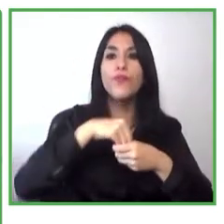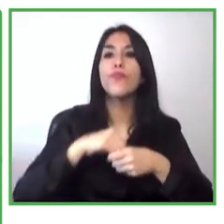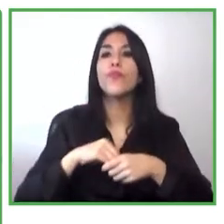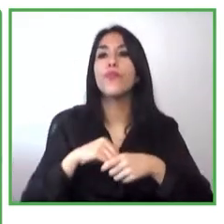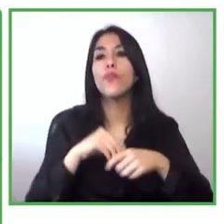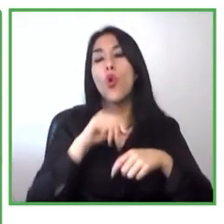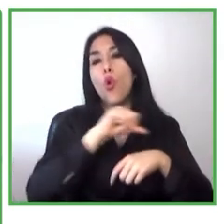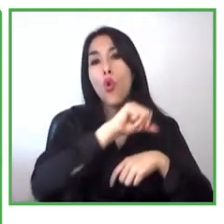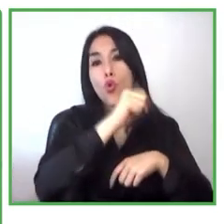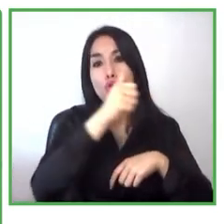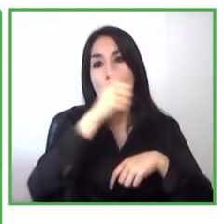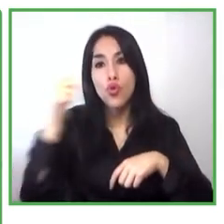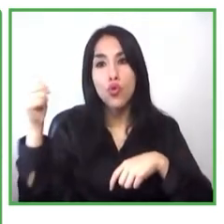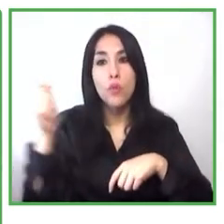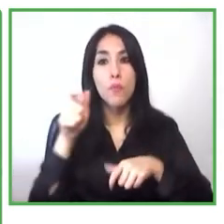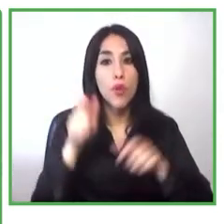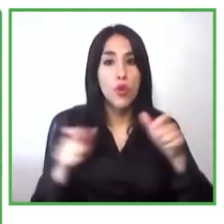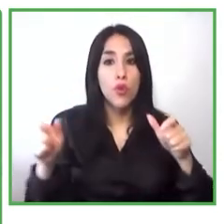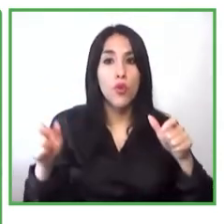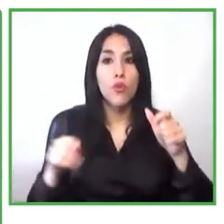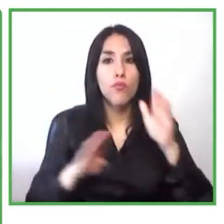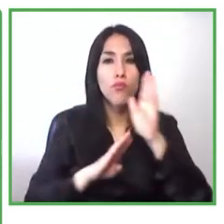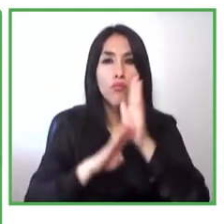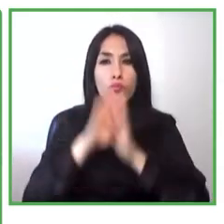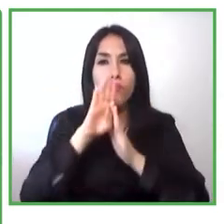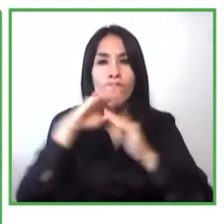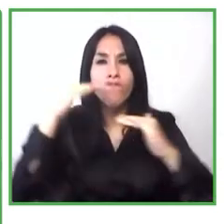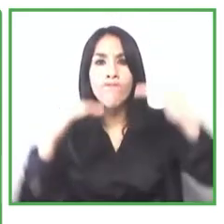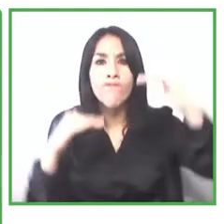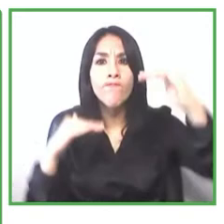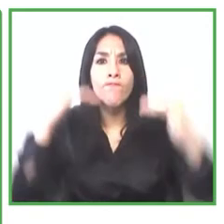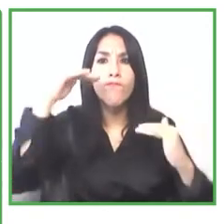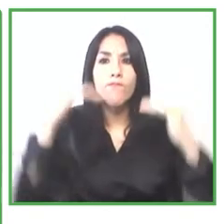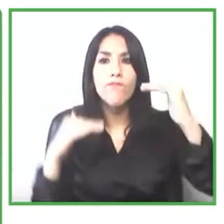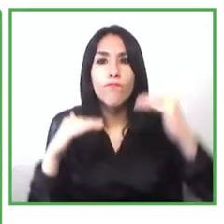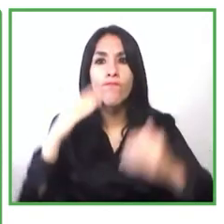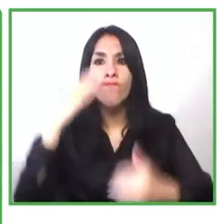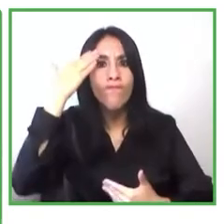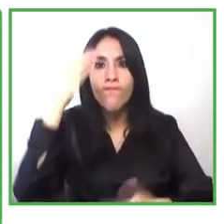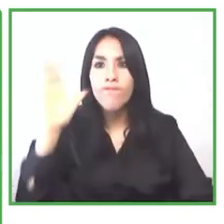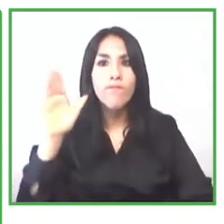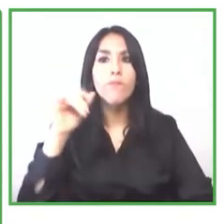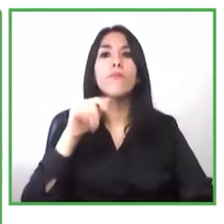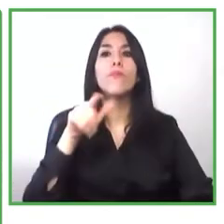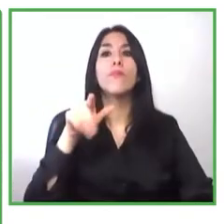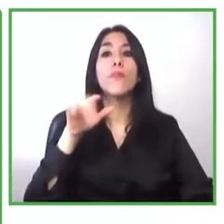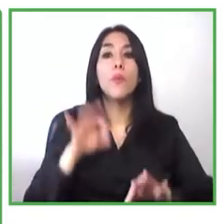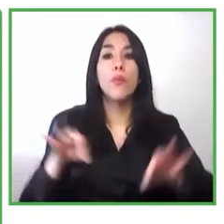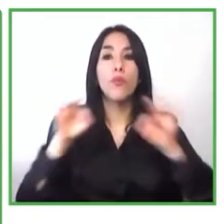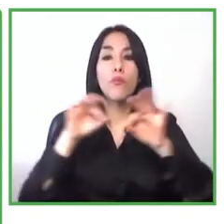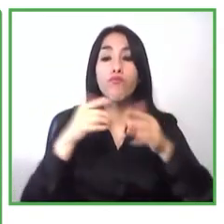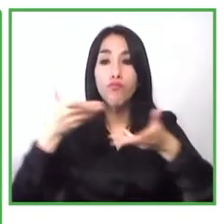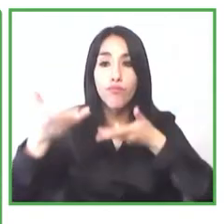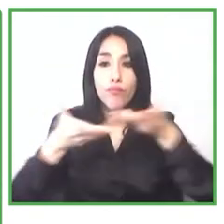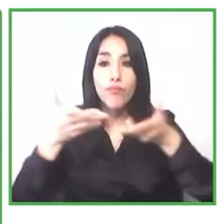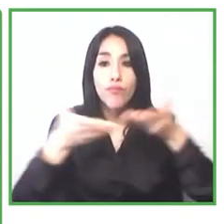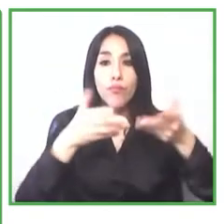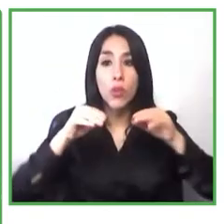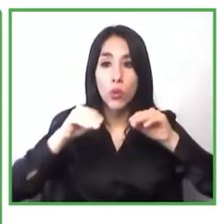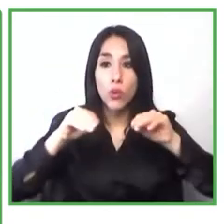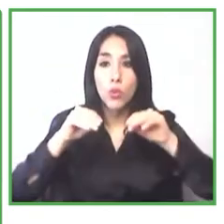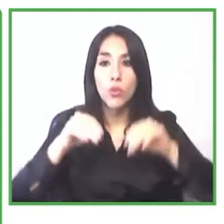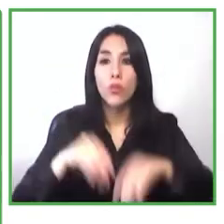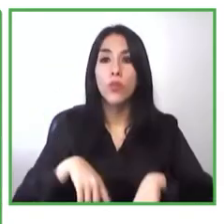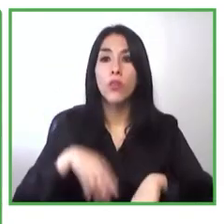desconectados. Por eso es tan importante que existan iniciativas como las que vamos a presentar, que busquen conectar estos ejercicios, estos